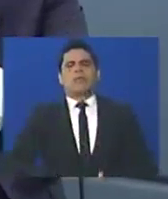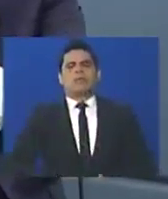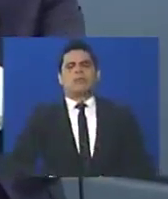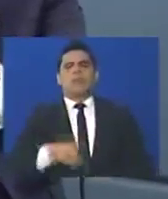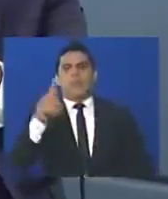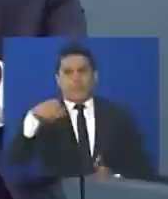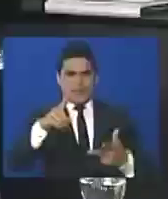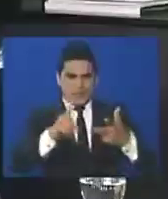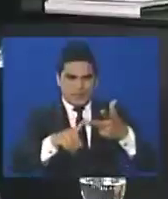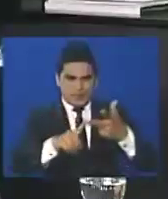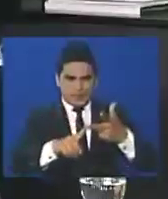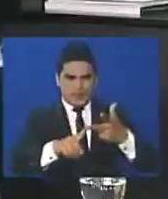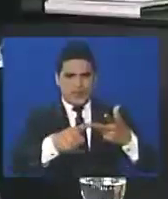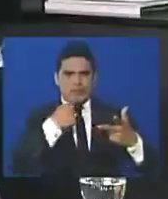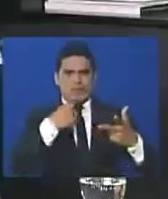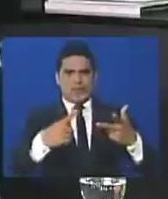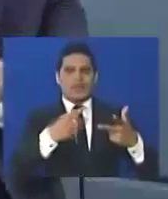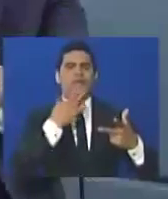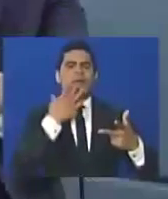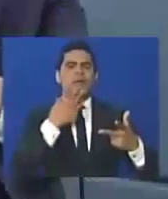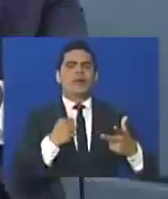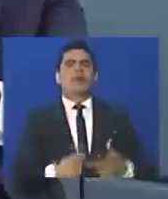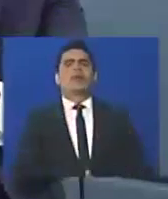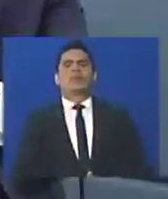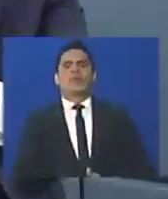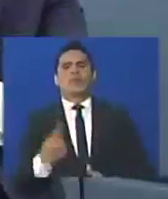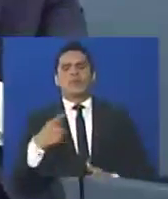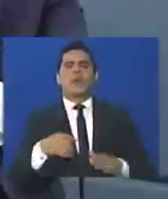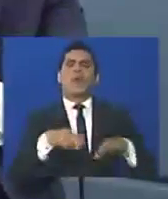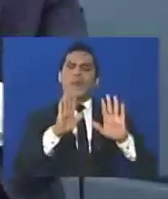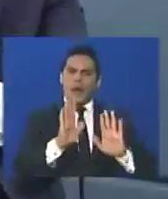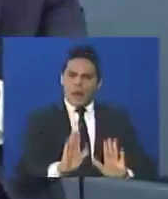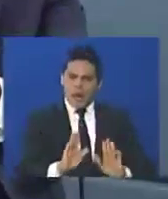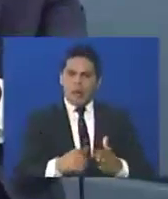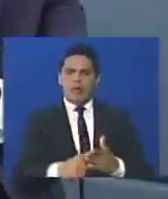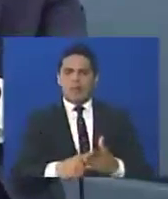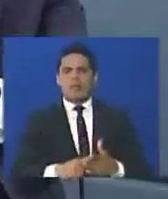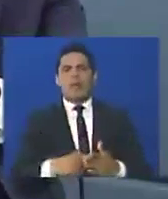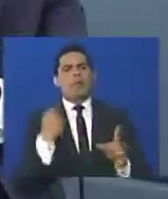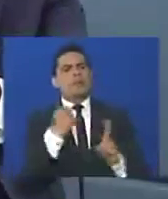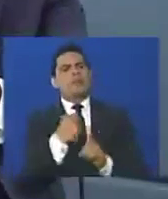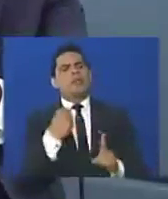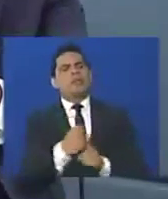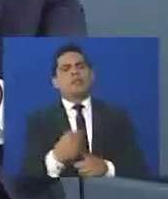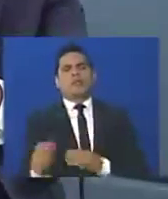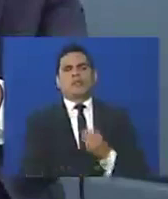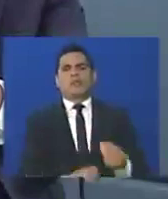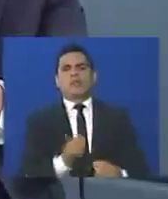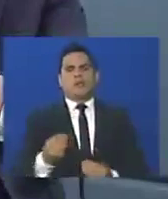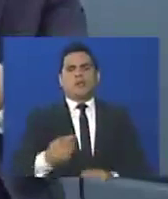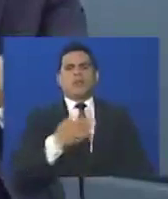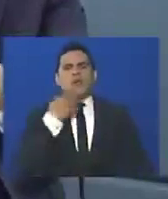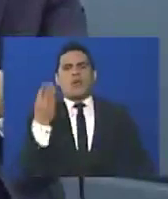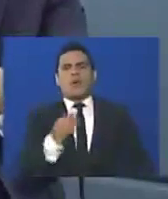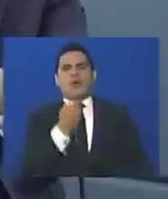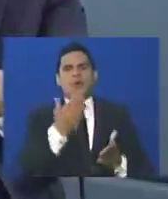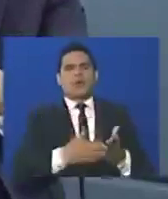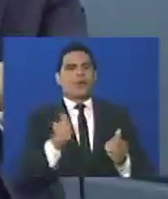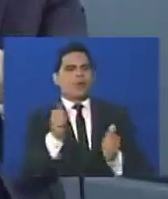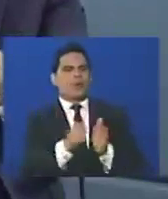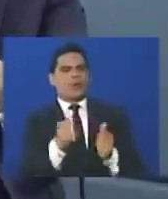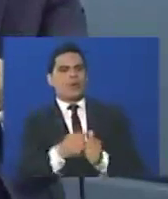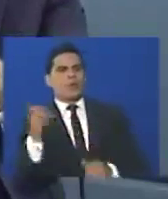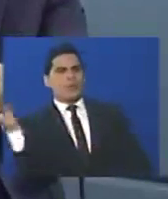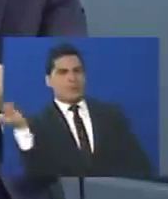lugar. En tercer lugar, pónganle un freno a la violencia, no puede ser que unos muchachos porque estaban tirando una